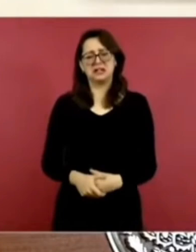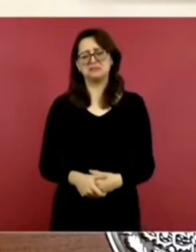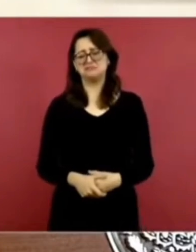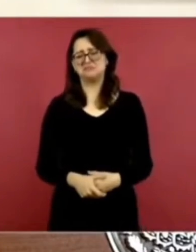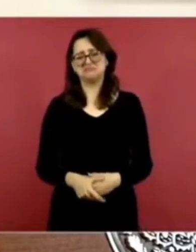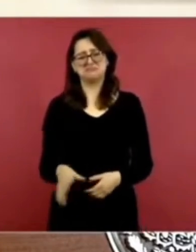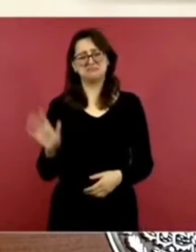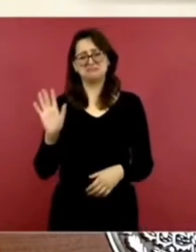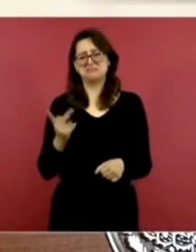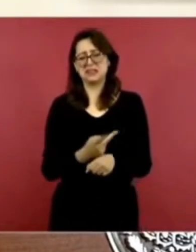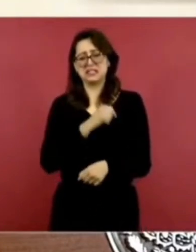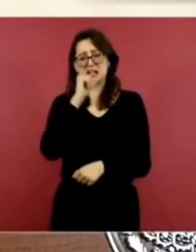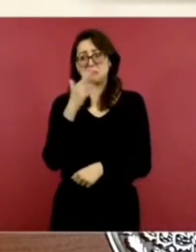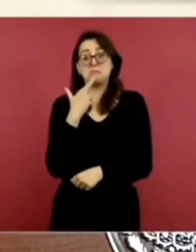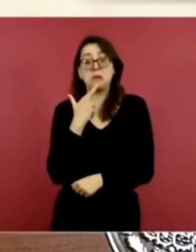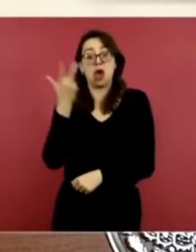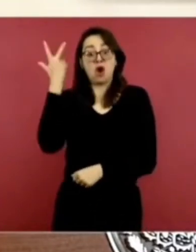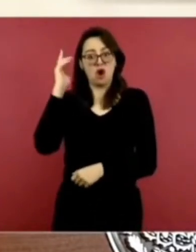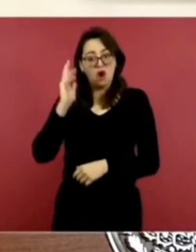hasta salimos ganando.